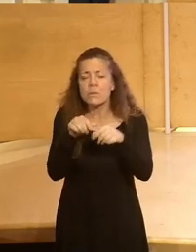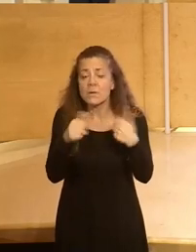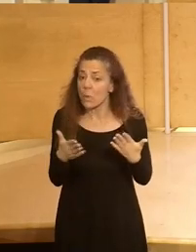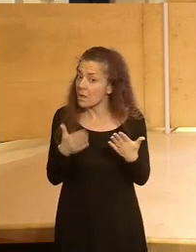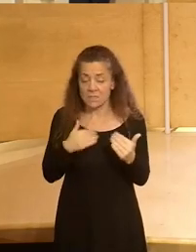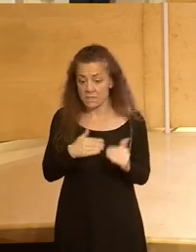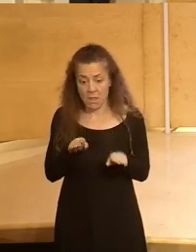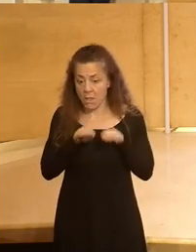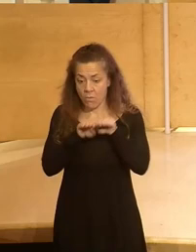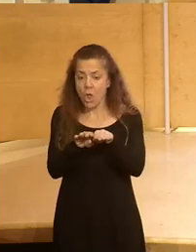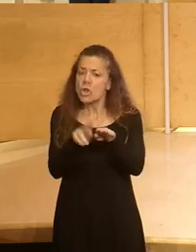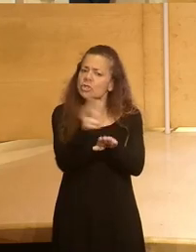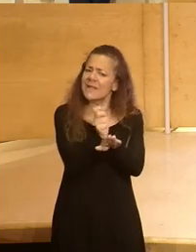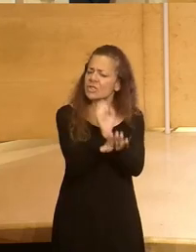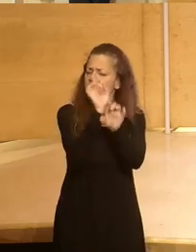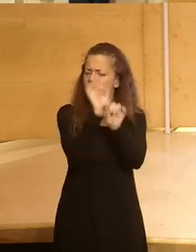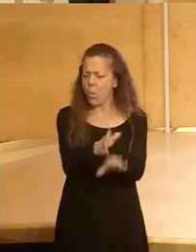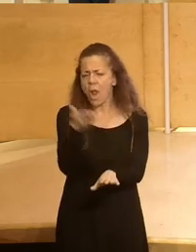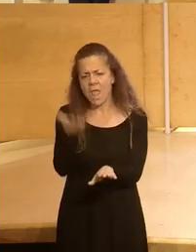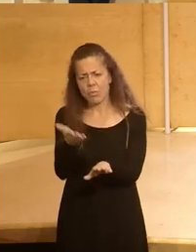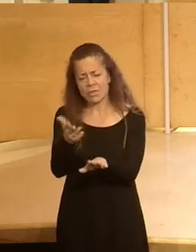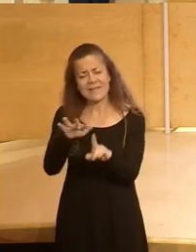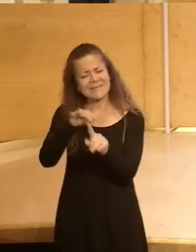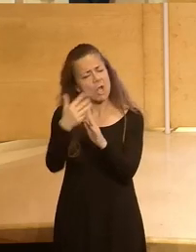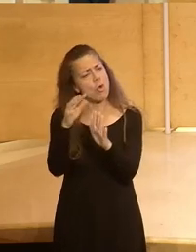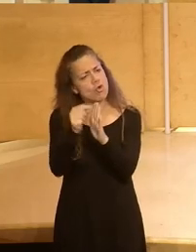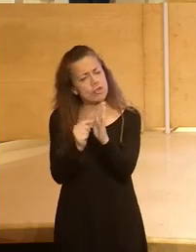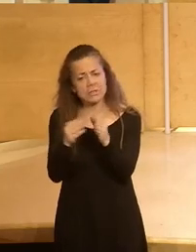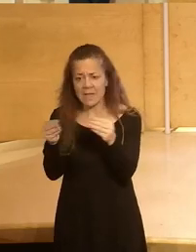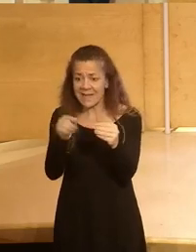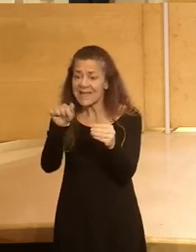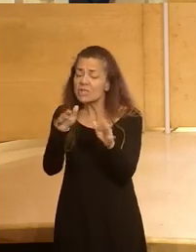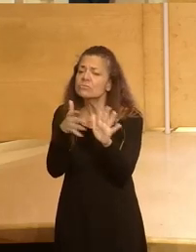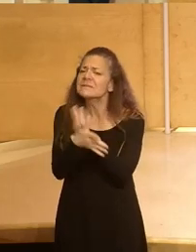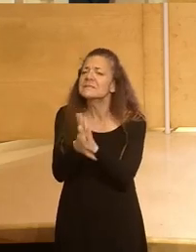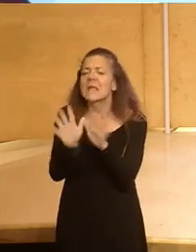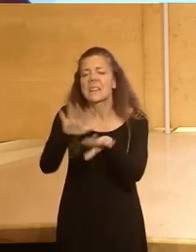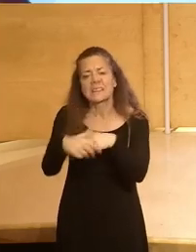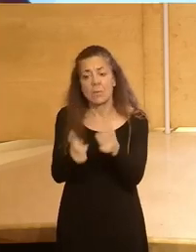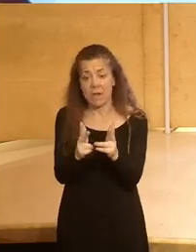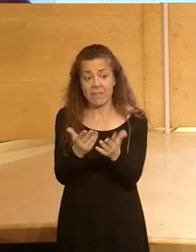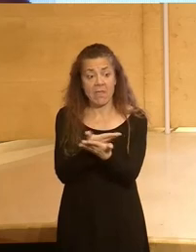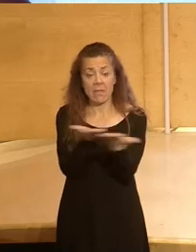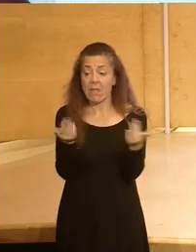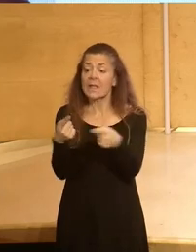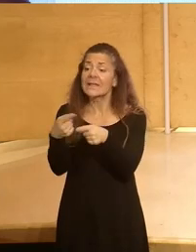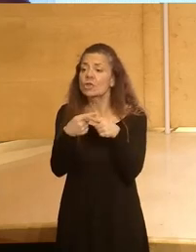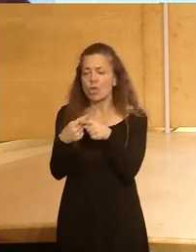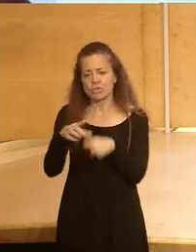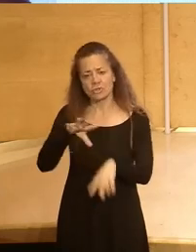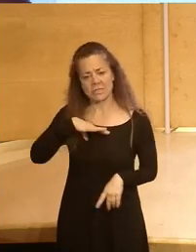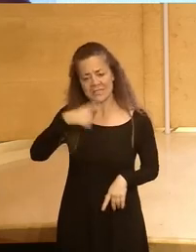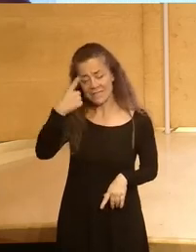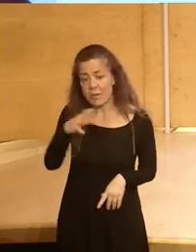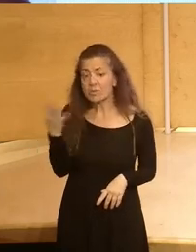a la par para mí los derechos son igual de importantes que las condiciones materiales y eso es la democracia que entre todos seamos conscientes